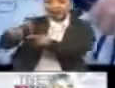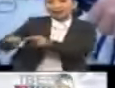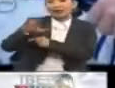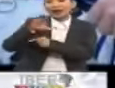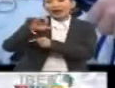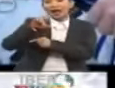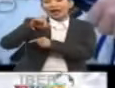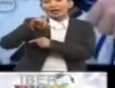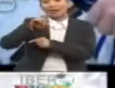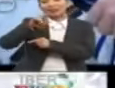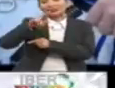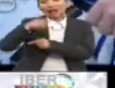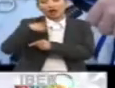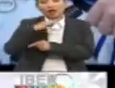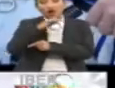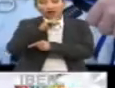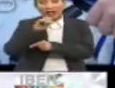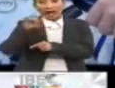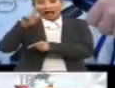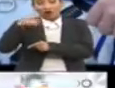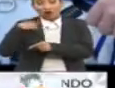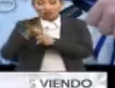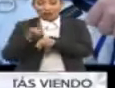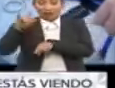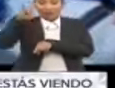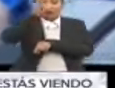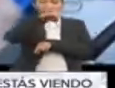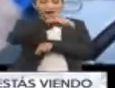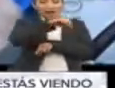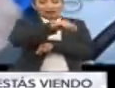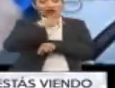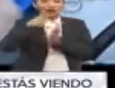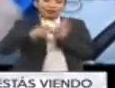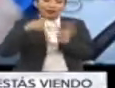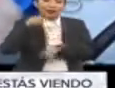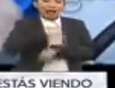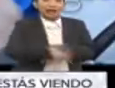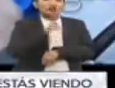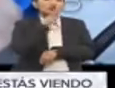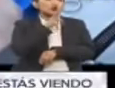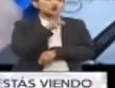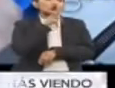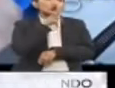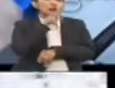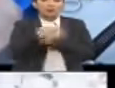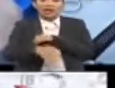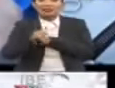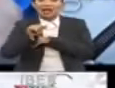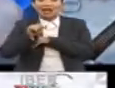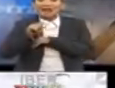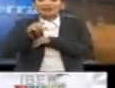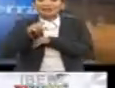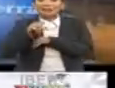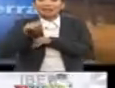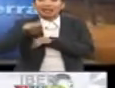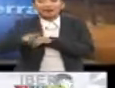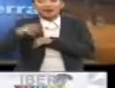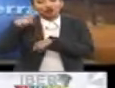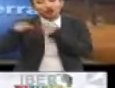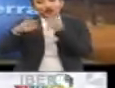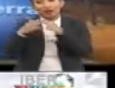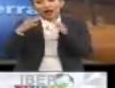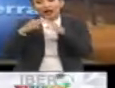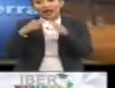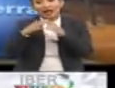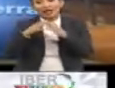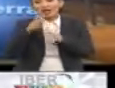Karagandá. Foister y Arnold abordaron un avión de NASA y volaron de vuelta a Houston, mientras que Artemiev regresó a casa en